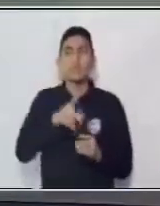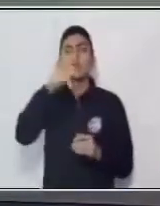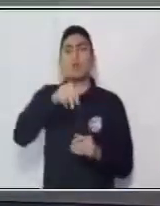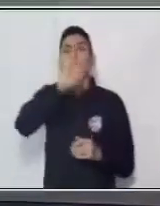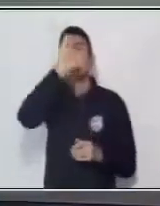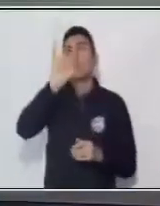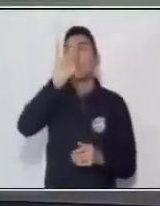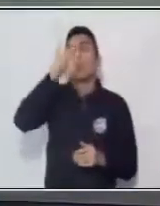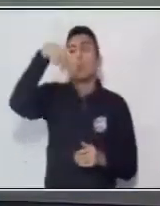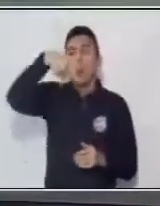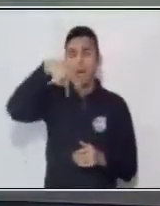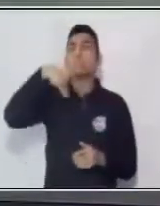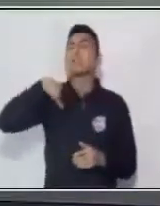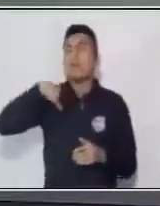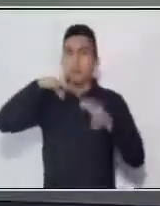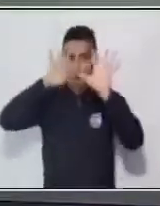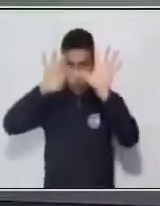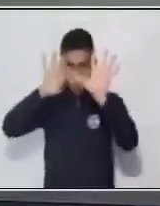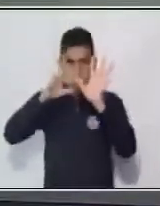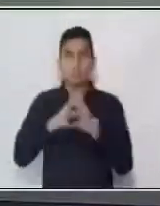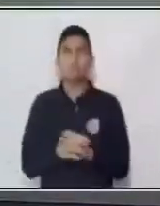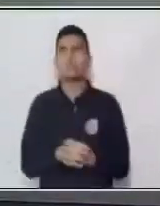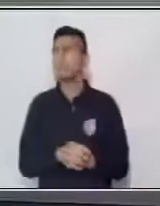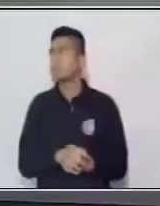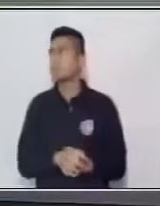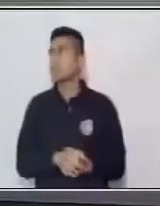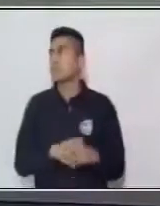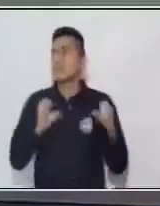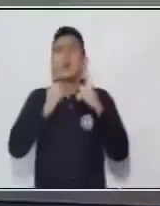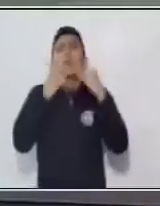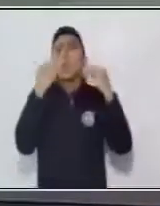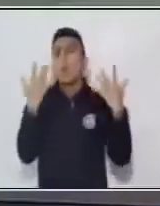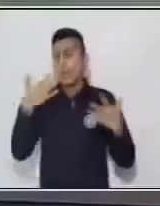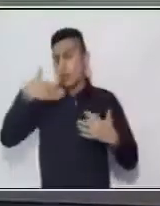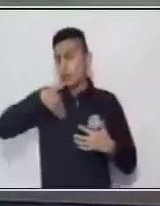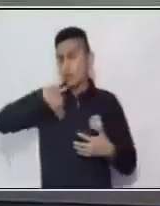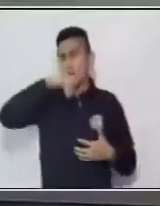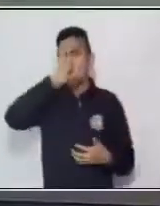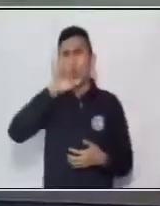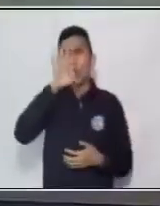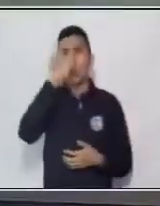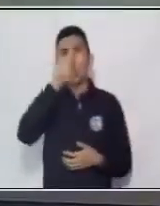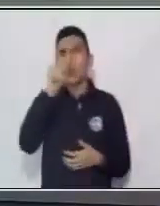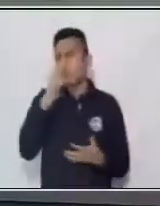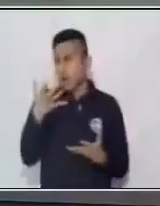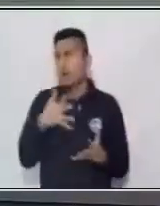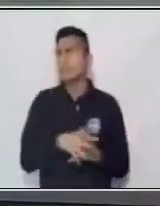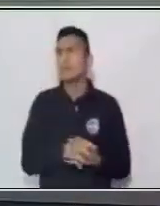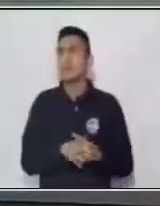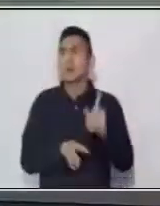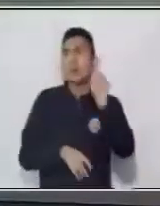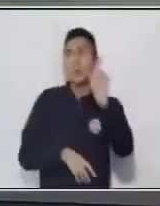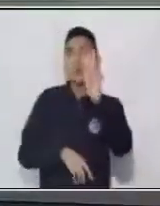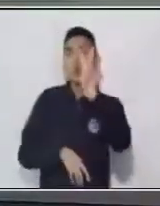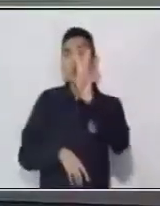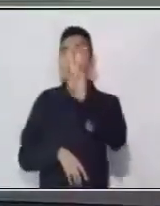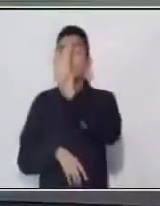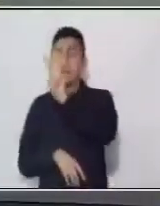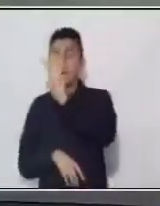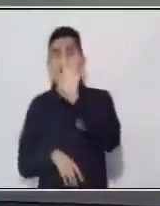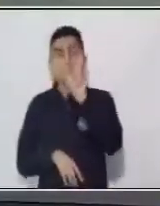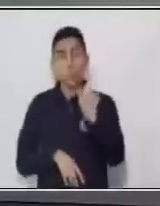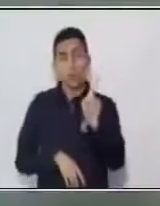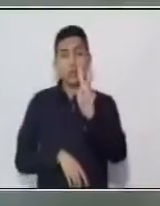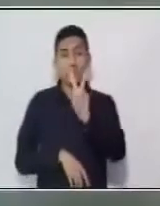Juan tiene ocho. Sigamos. Veamos cuántos tiene José. Uno, dos, tres, cuatro, cinco,